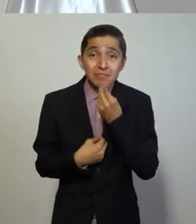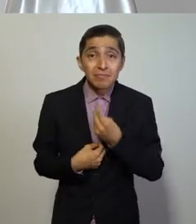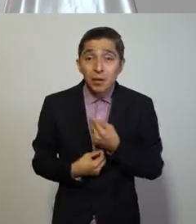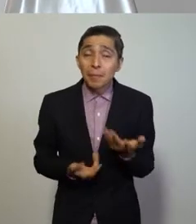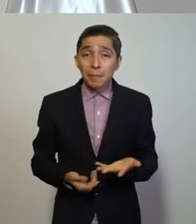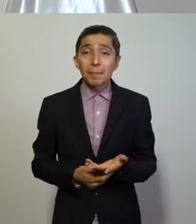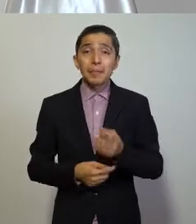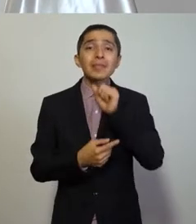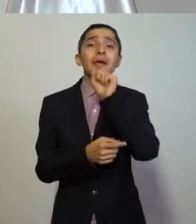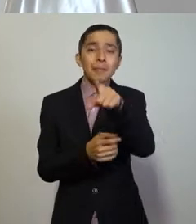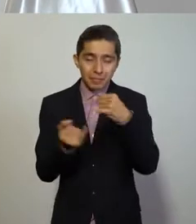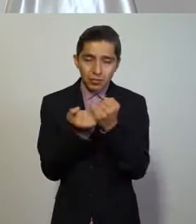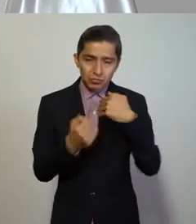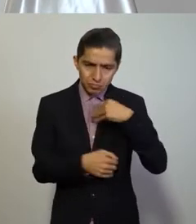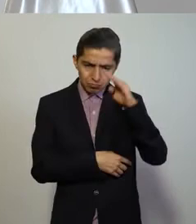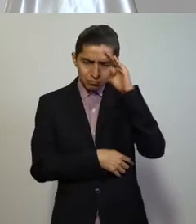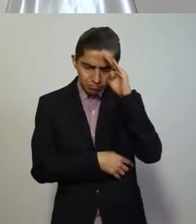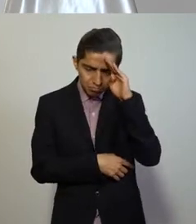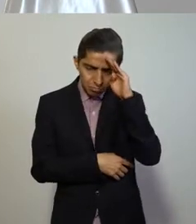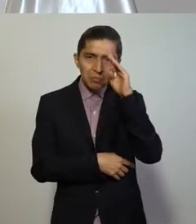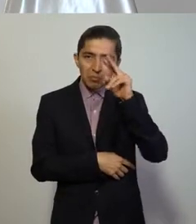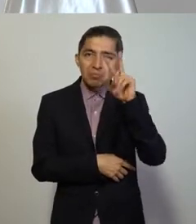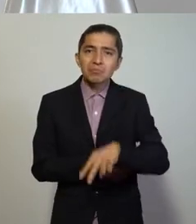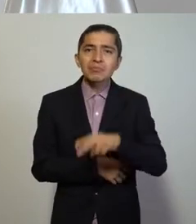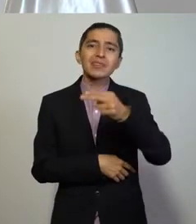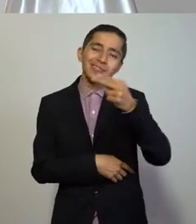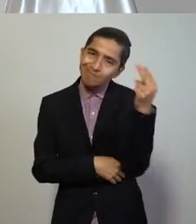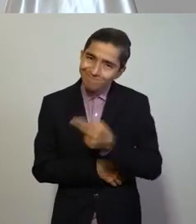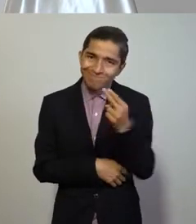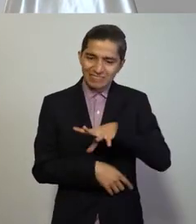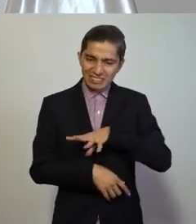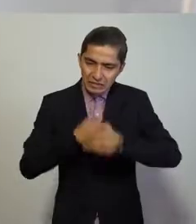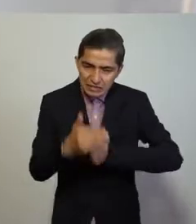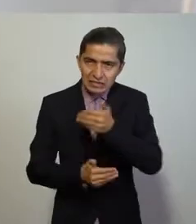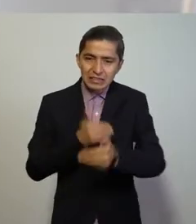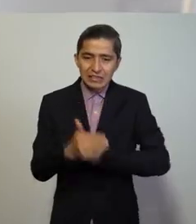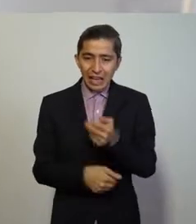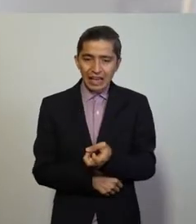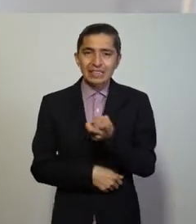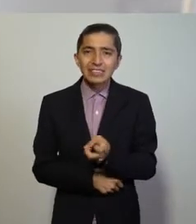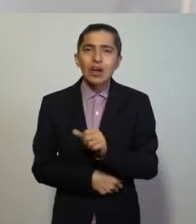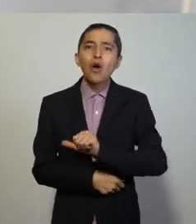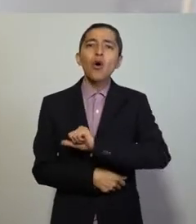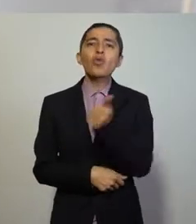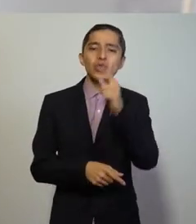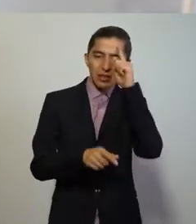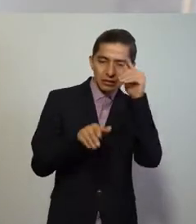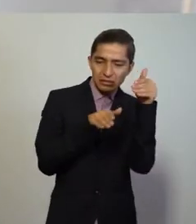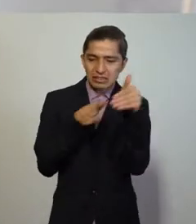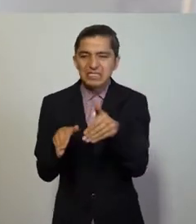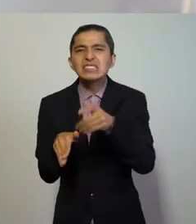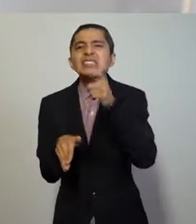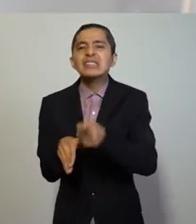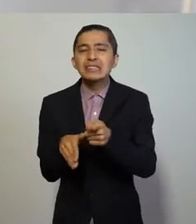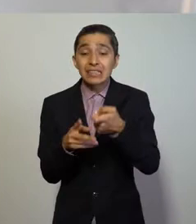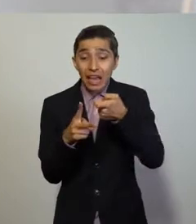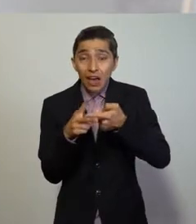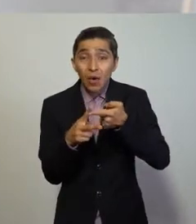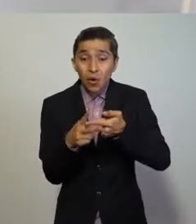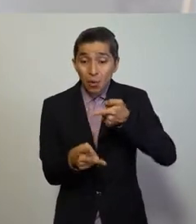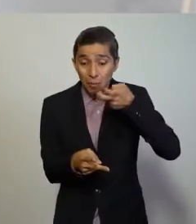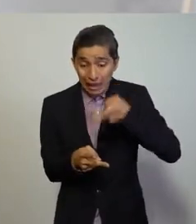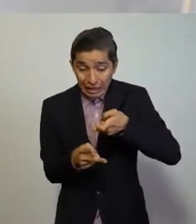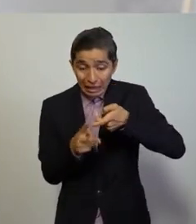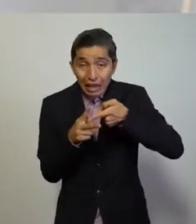Pero también estoy consciente de que necesitamos hacerle frente a la otra crisis, que es la crisis económica.